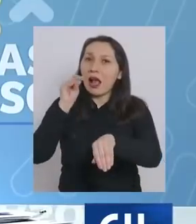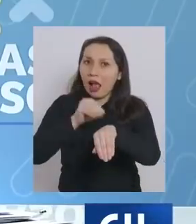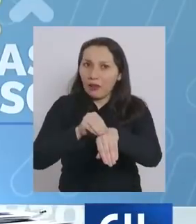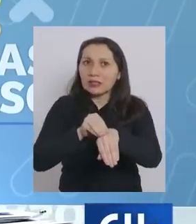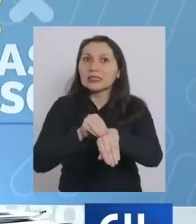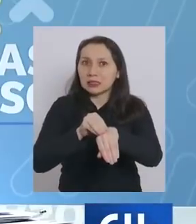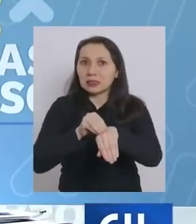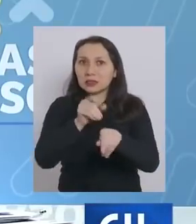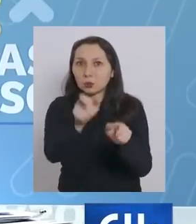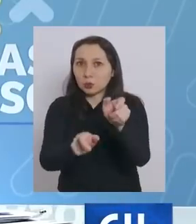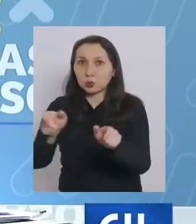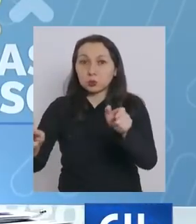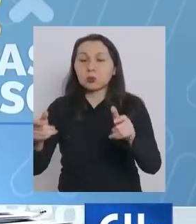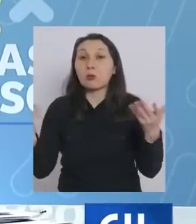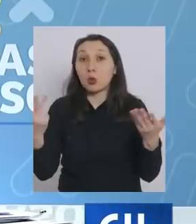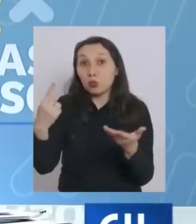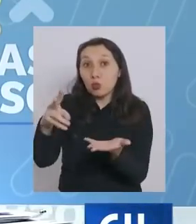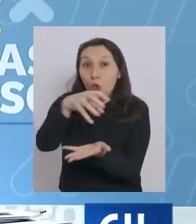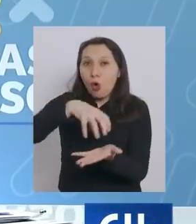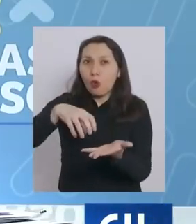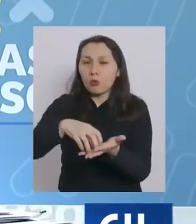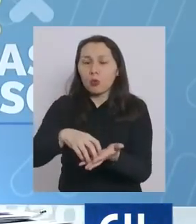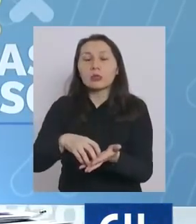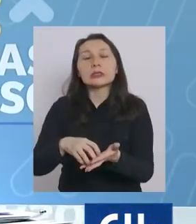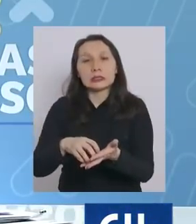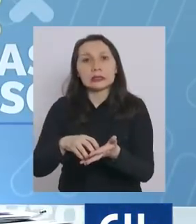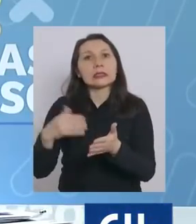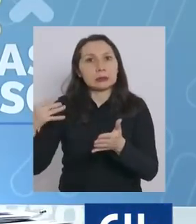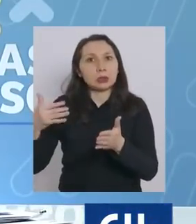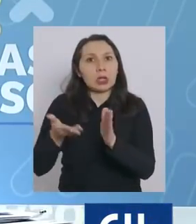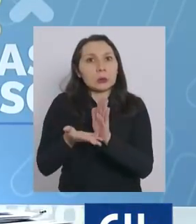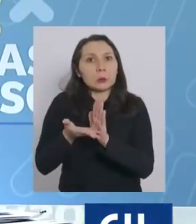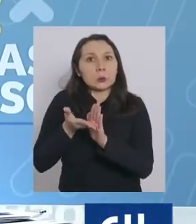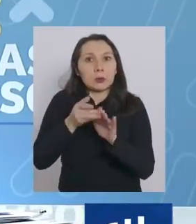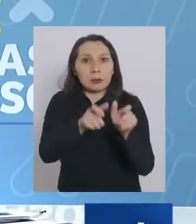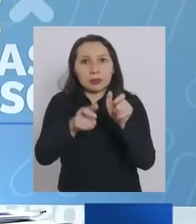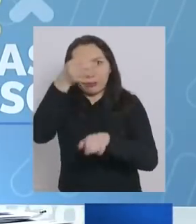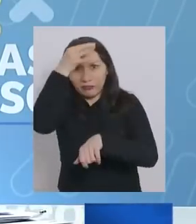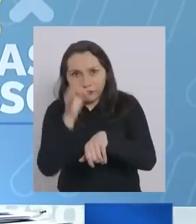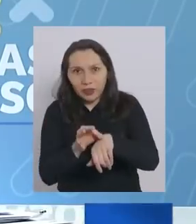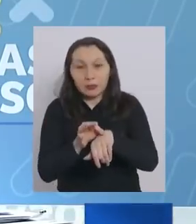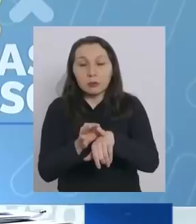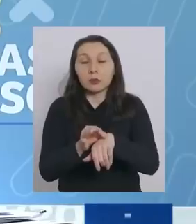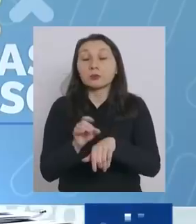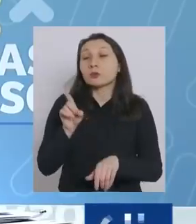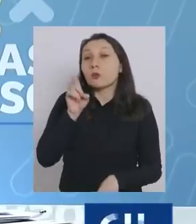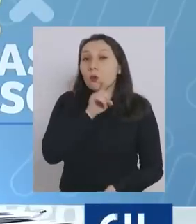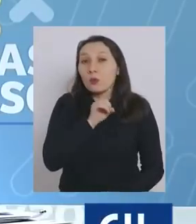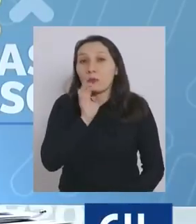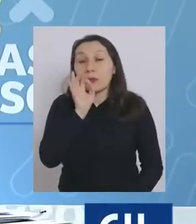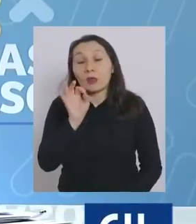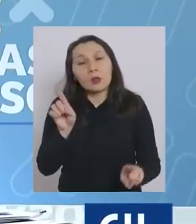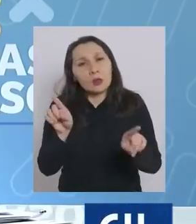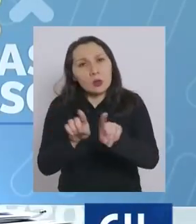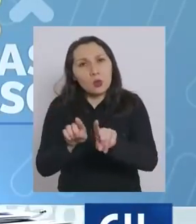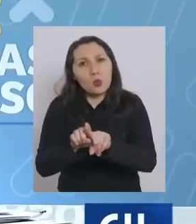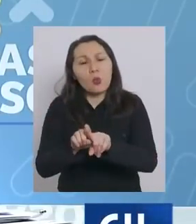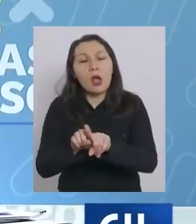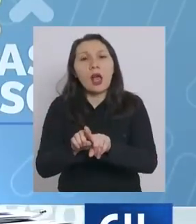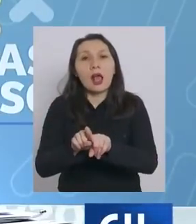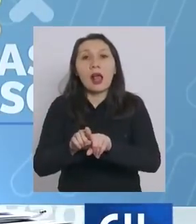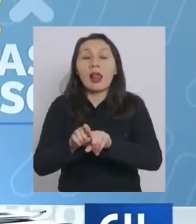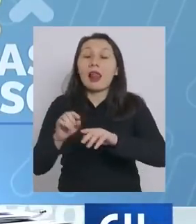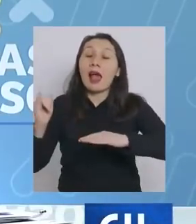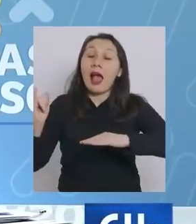de alerta porque su comuna muestra un aumento importante de casos. Y por último, a pesar de que Aysén se